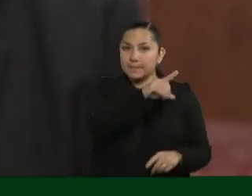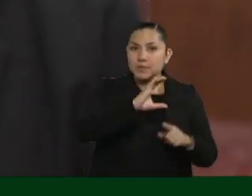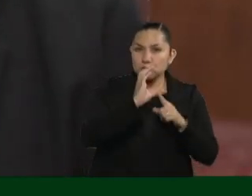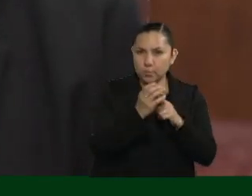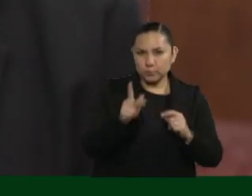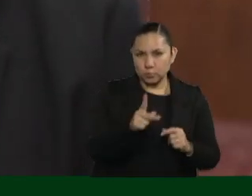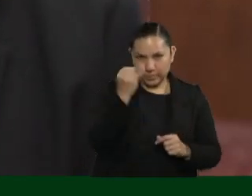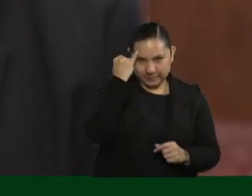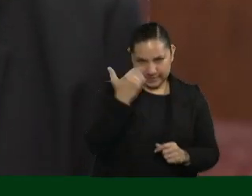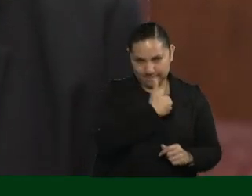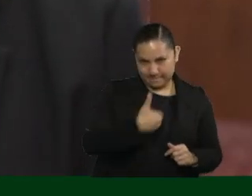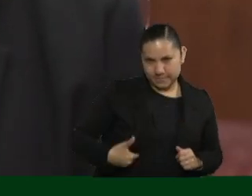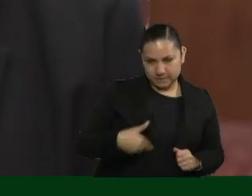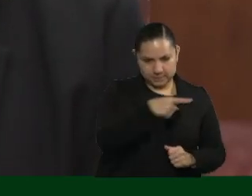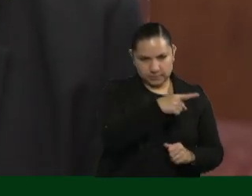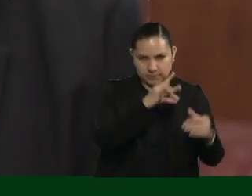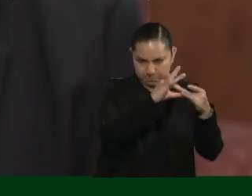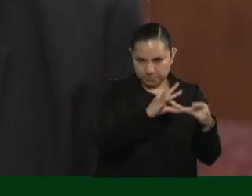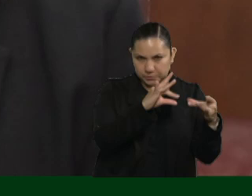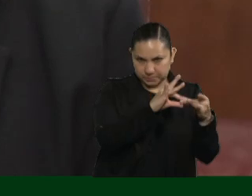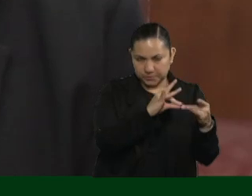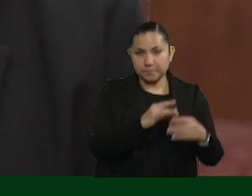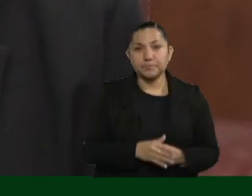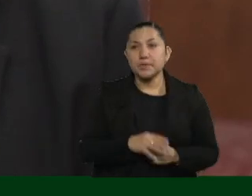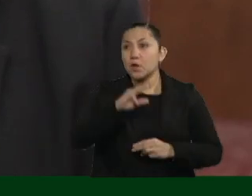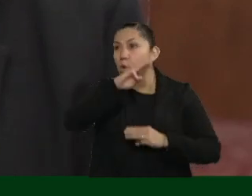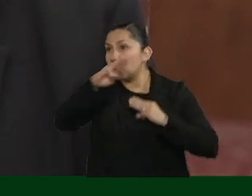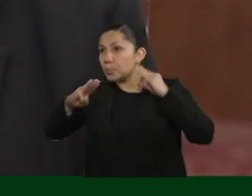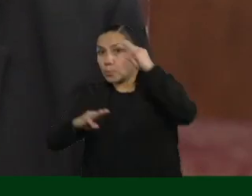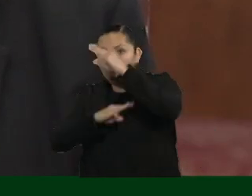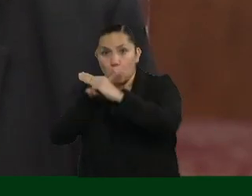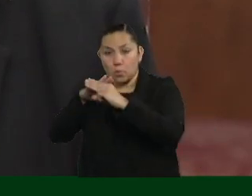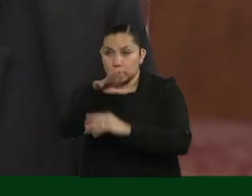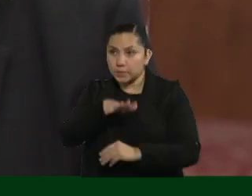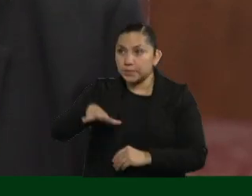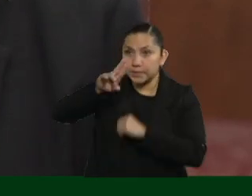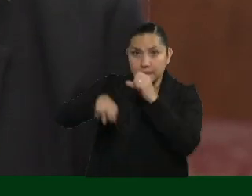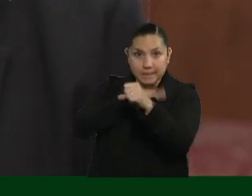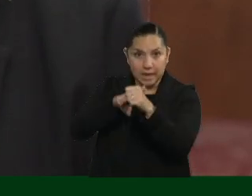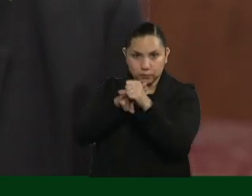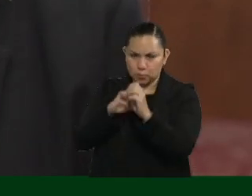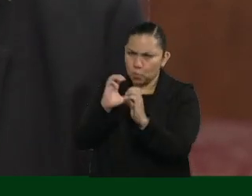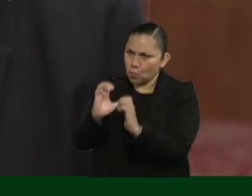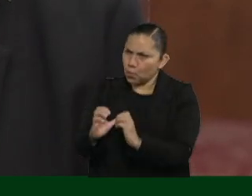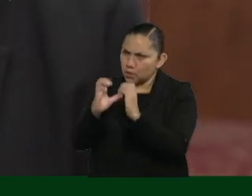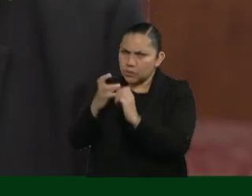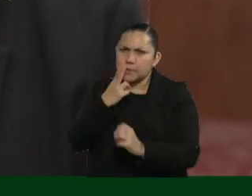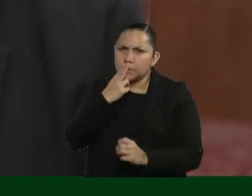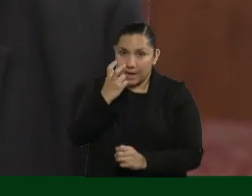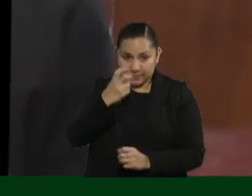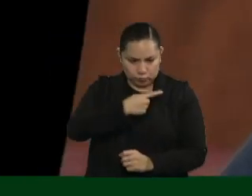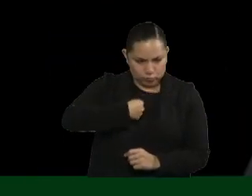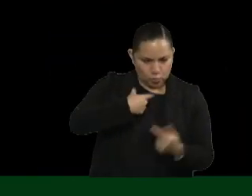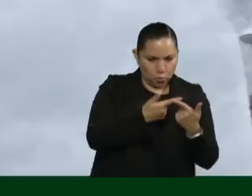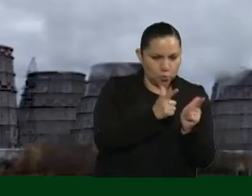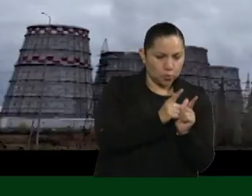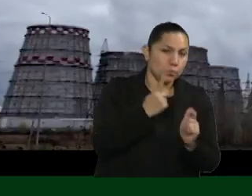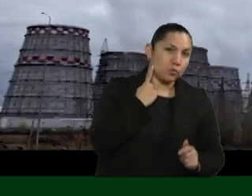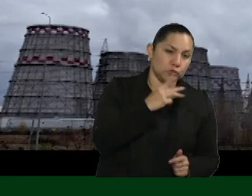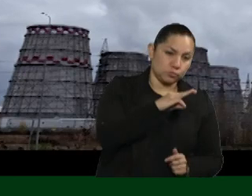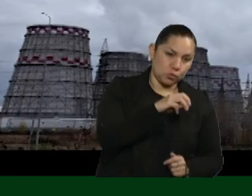y la protección del medio ambiente es y seguirá siendo uno de nuestros principales objetivos programáticos como Morena.